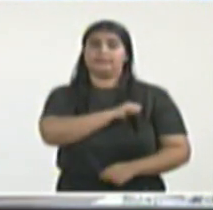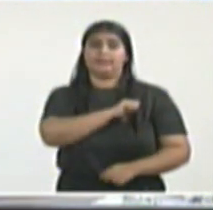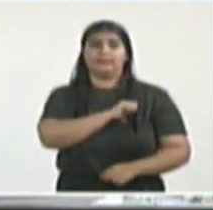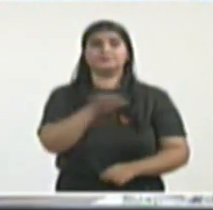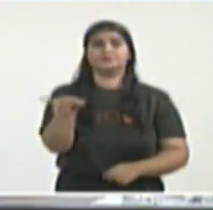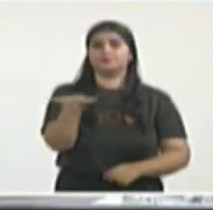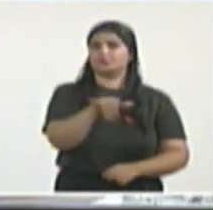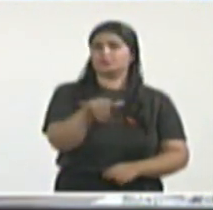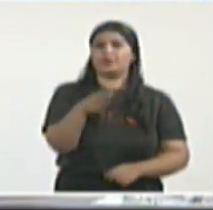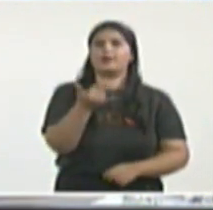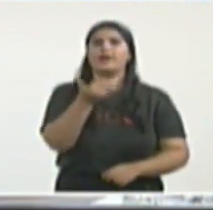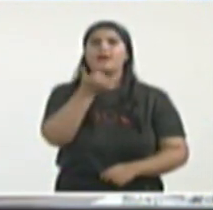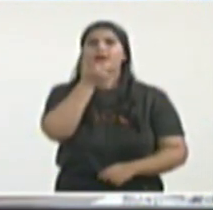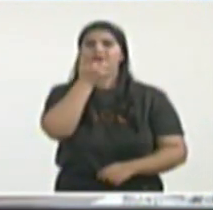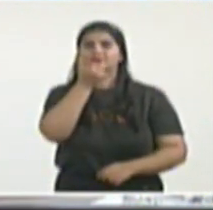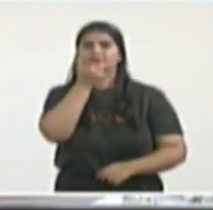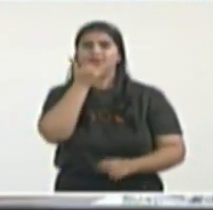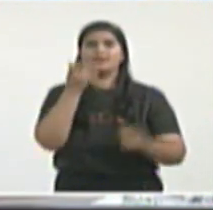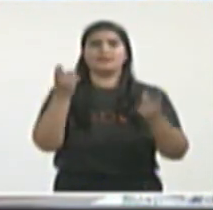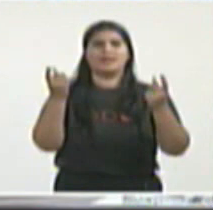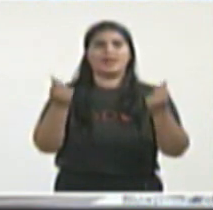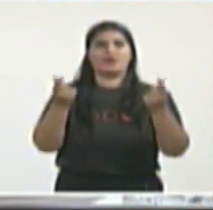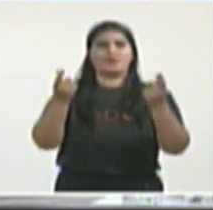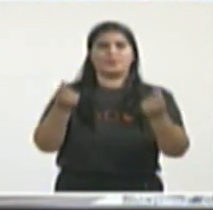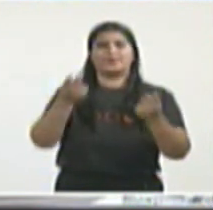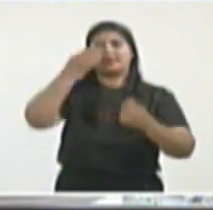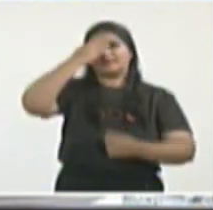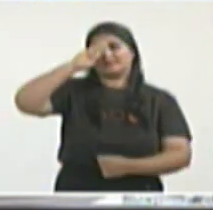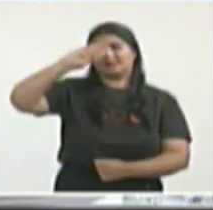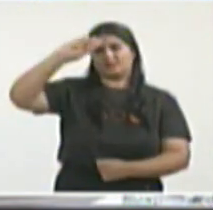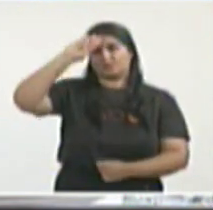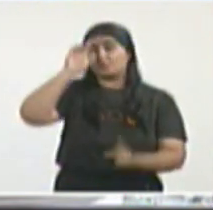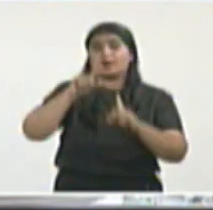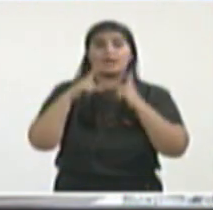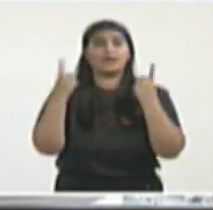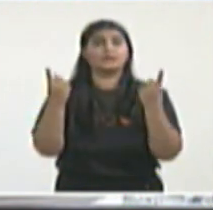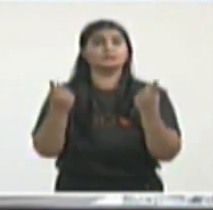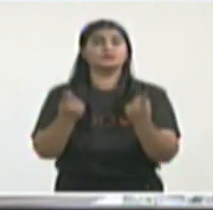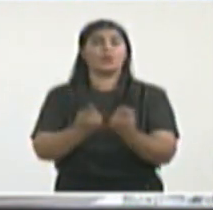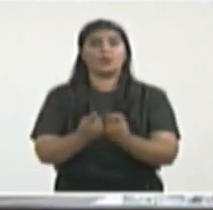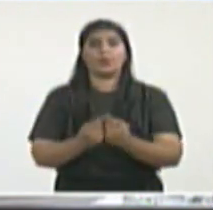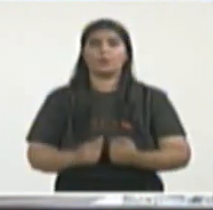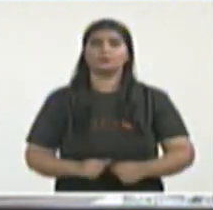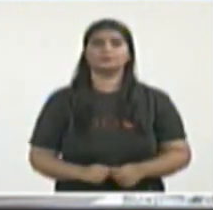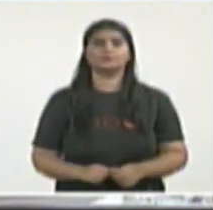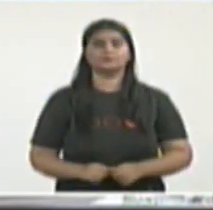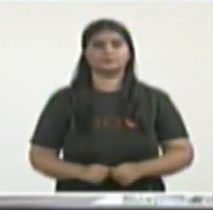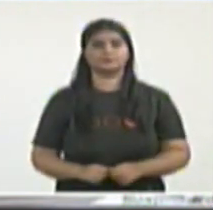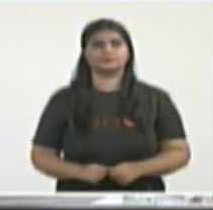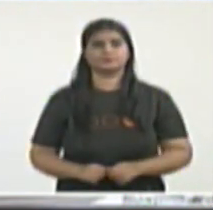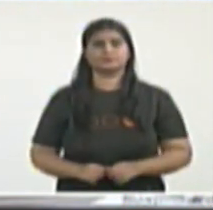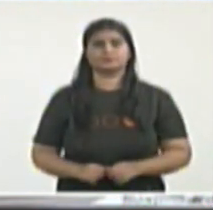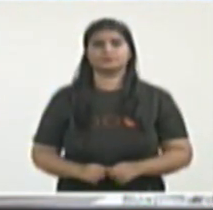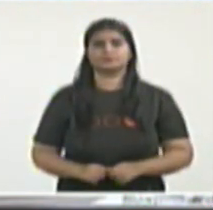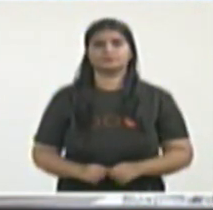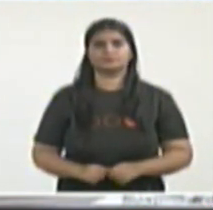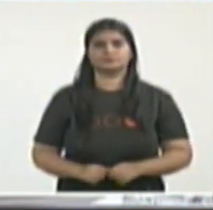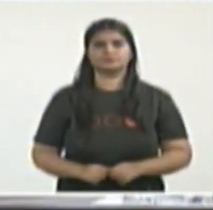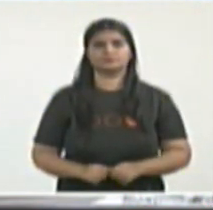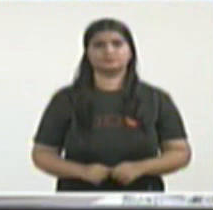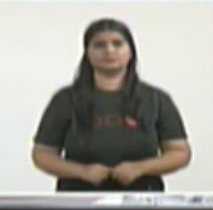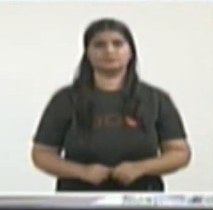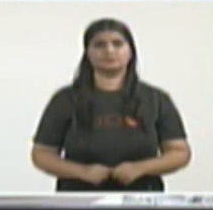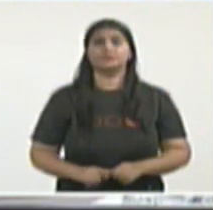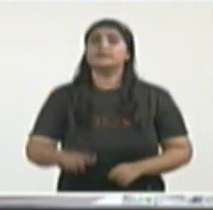a Cuba, que expresa la posición de la comunidad internacional, de los sectores de la sociedad estadounidense,